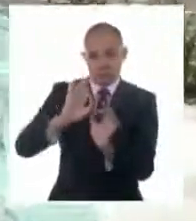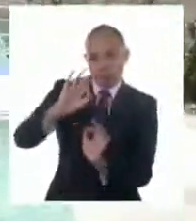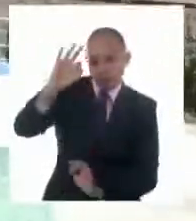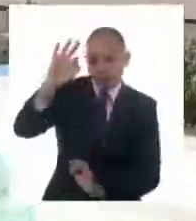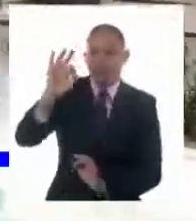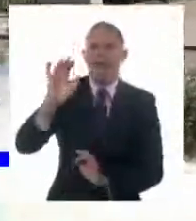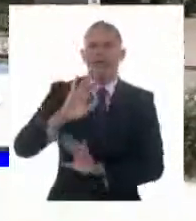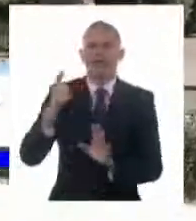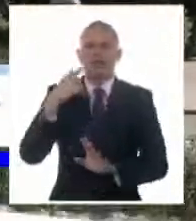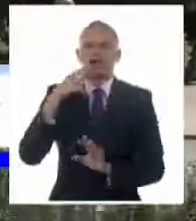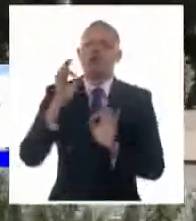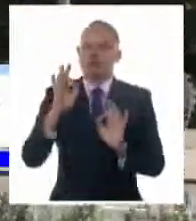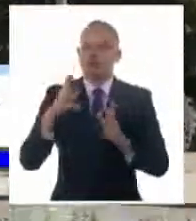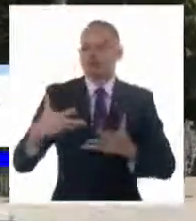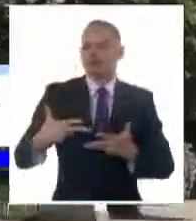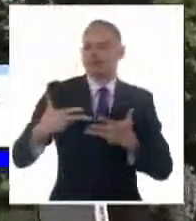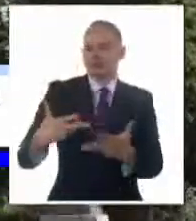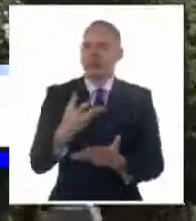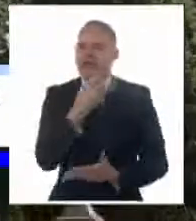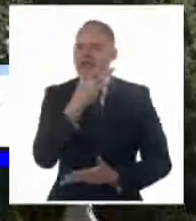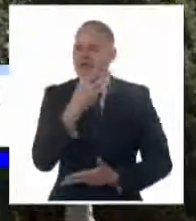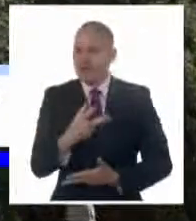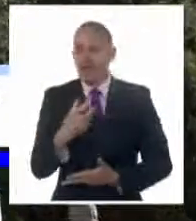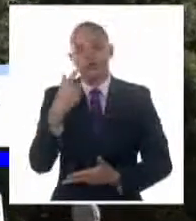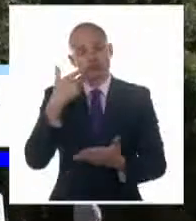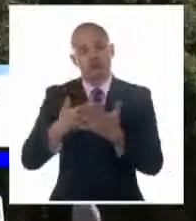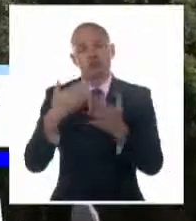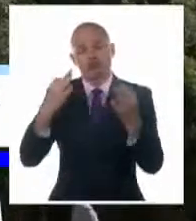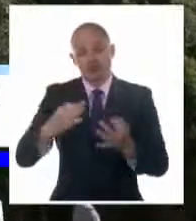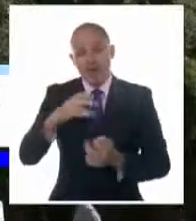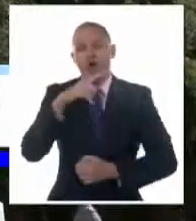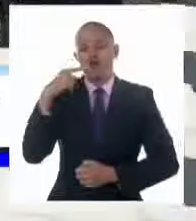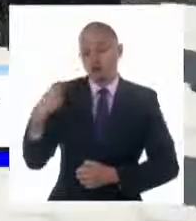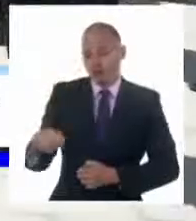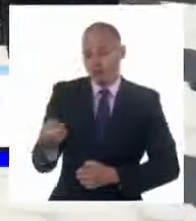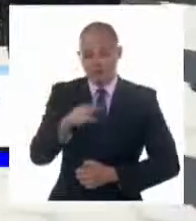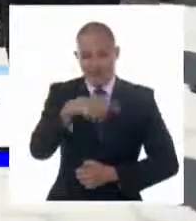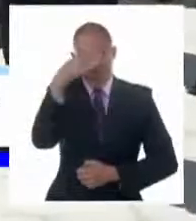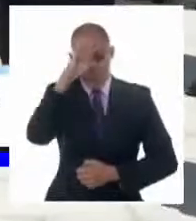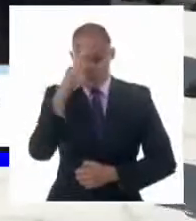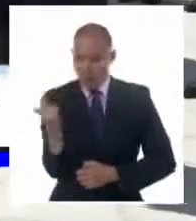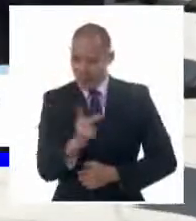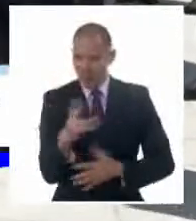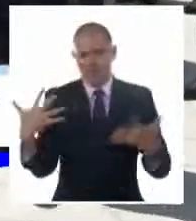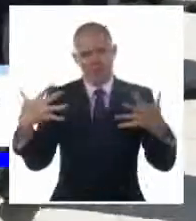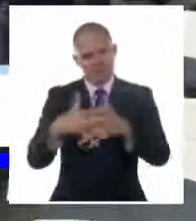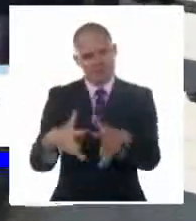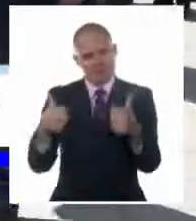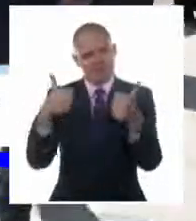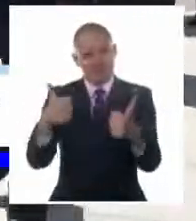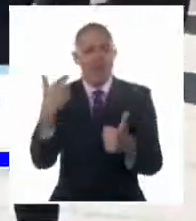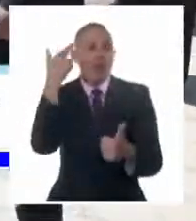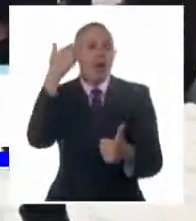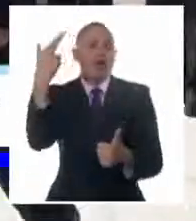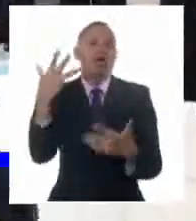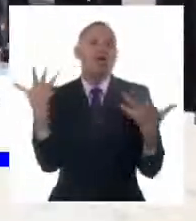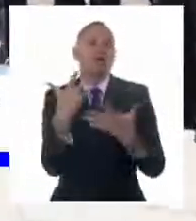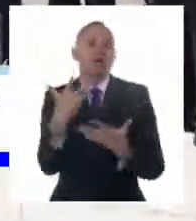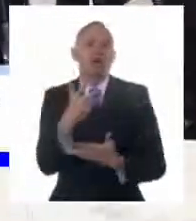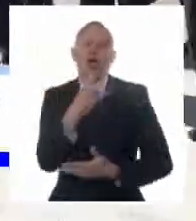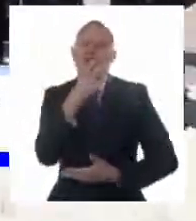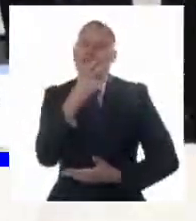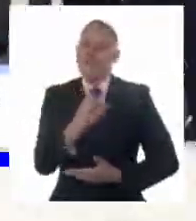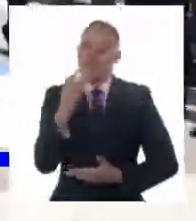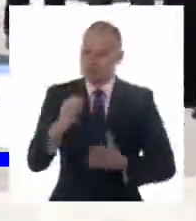y la universalidad de un estratega y revolucionario para todos los tiempos. Al líder histórico de la revolución cubana,